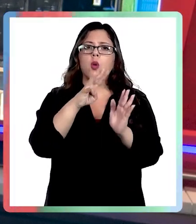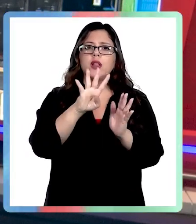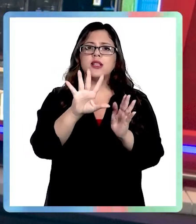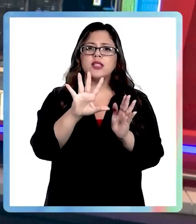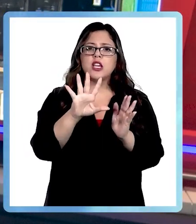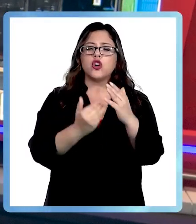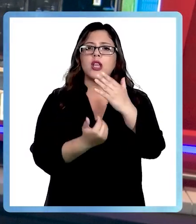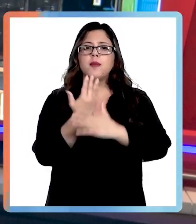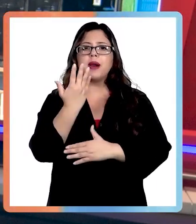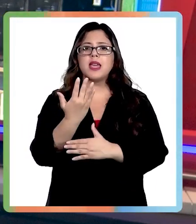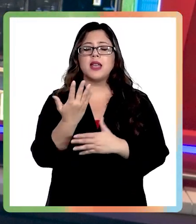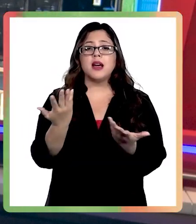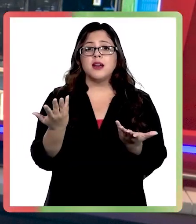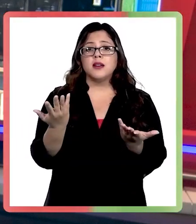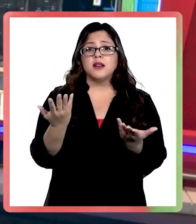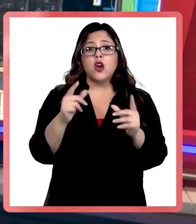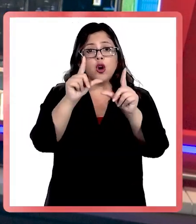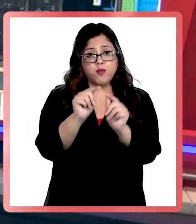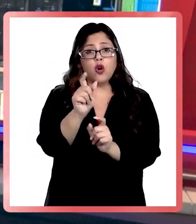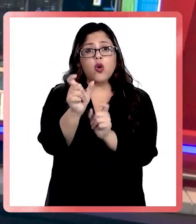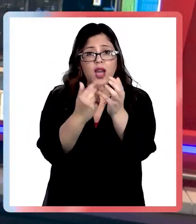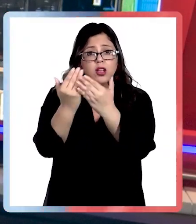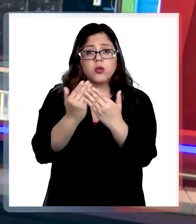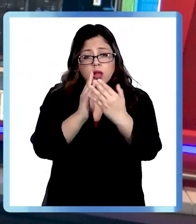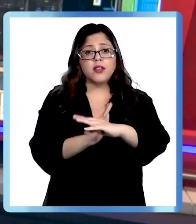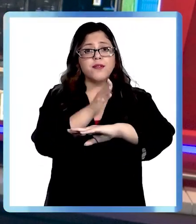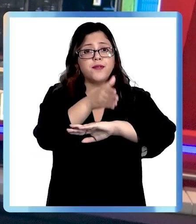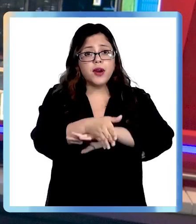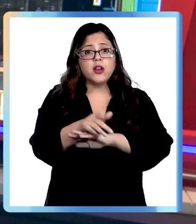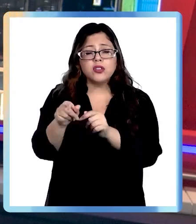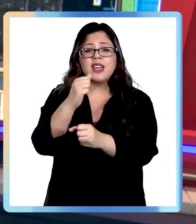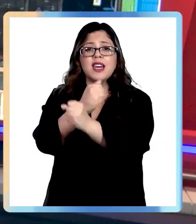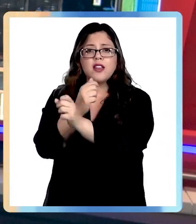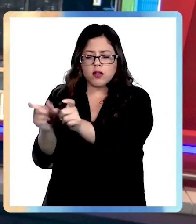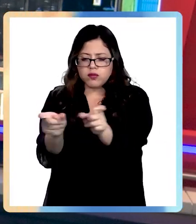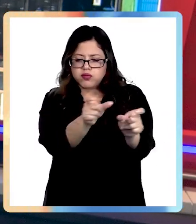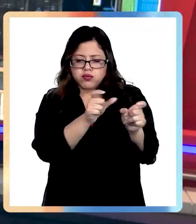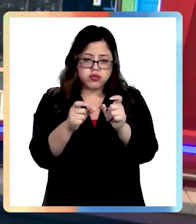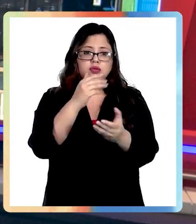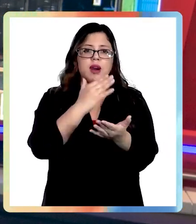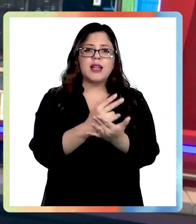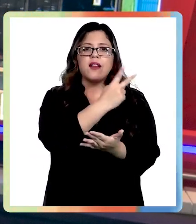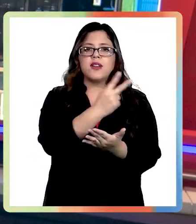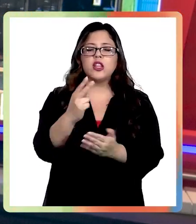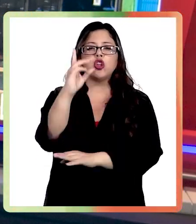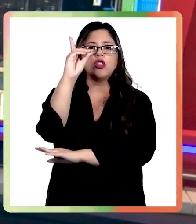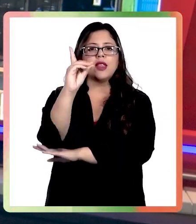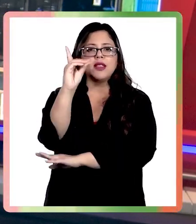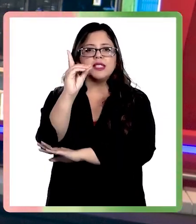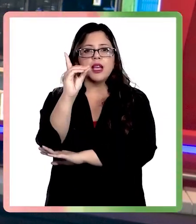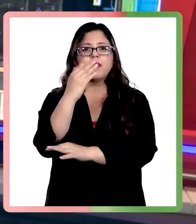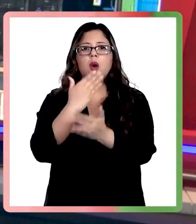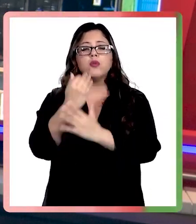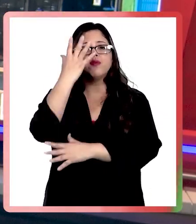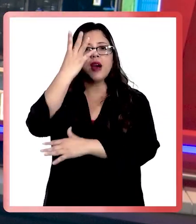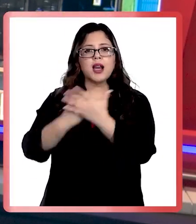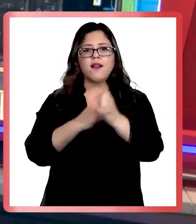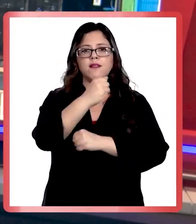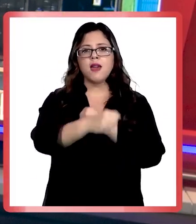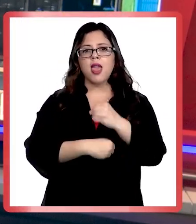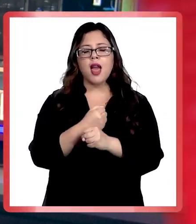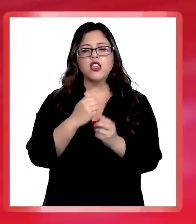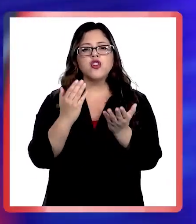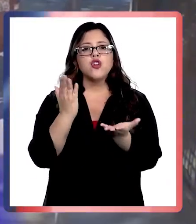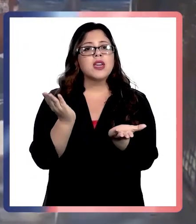asistió a clases y Carabineros dispuso vigilancia en el sector hasta el 22 de diciembre, cuando se cierre el año escolar. BTV